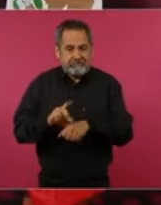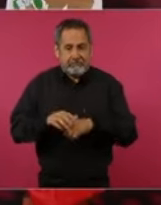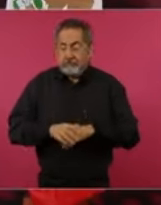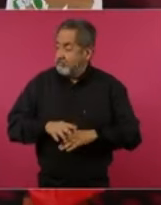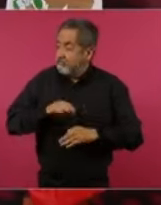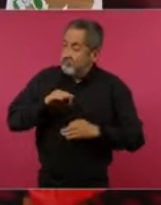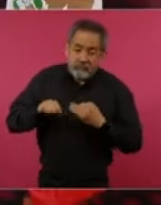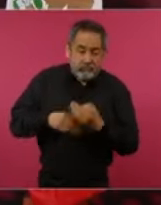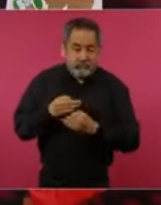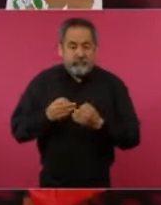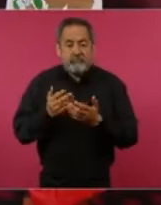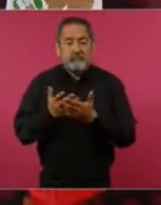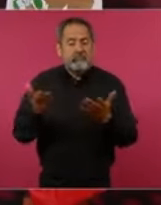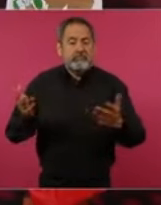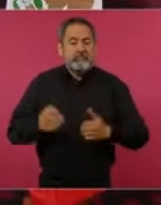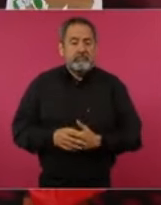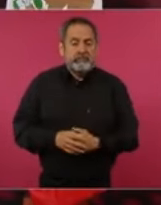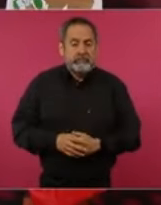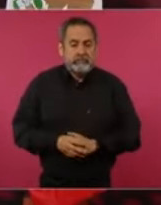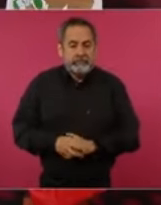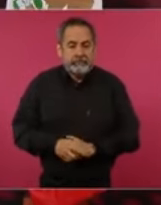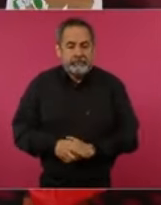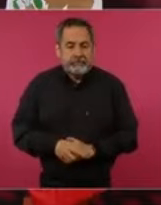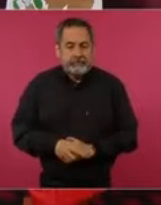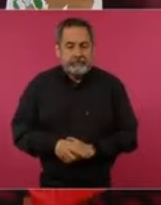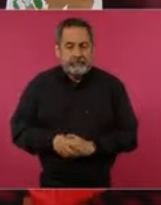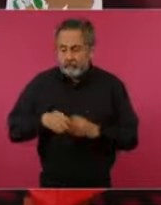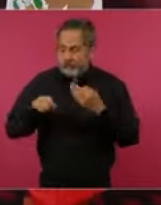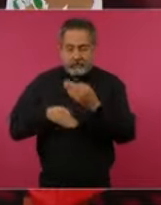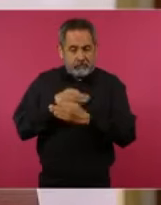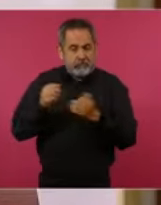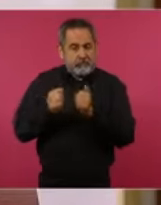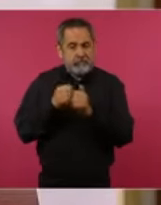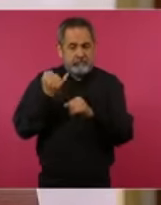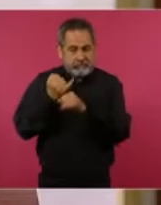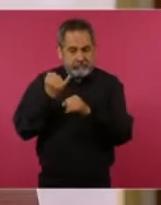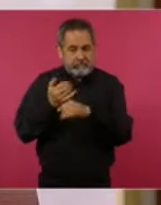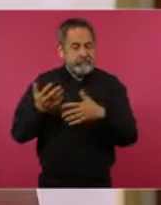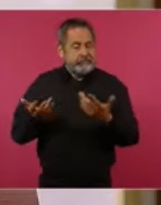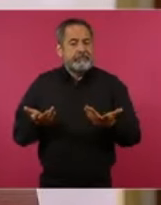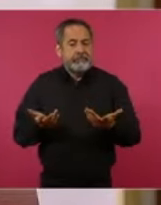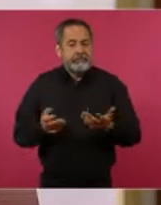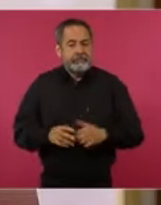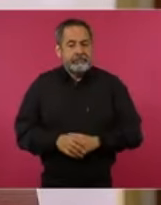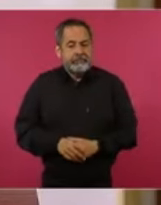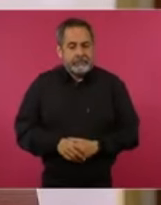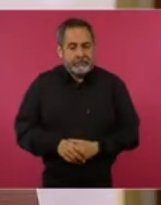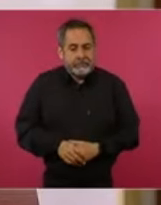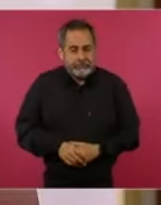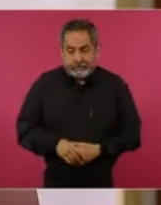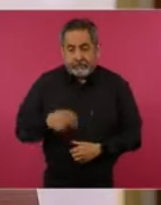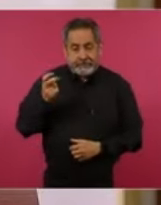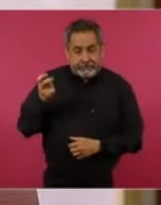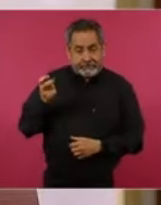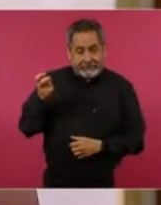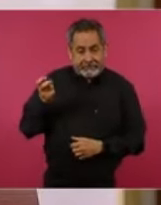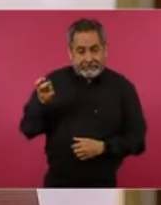todos completamente, todos completamente. Entonces, este cargo